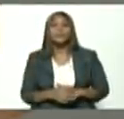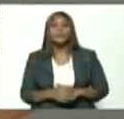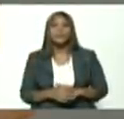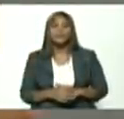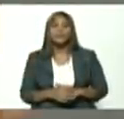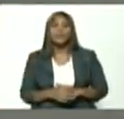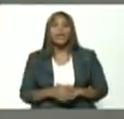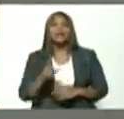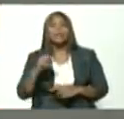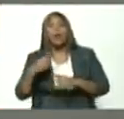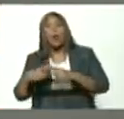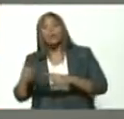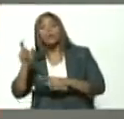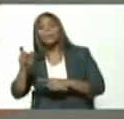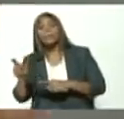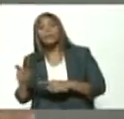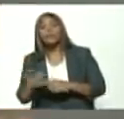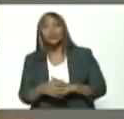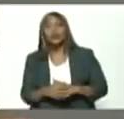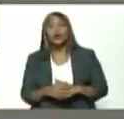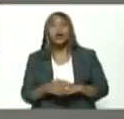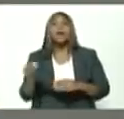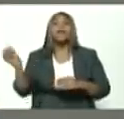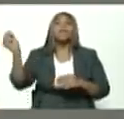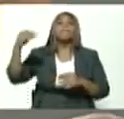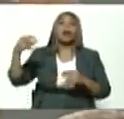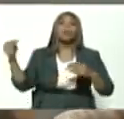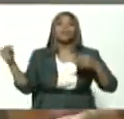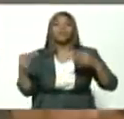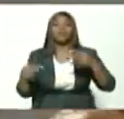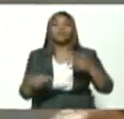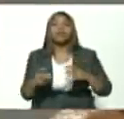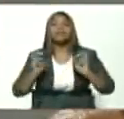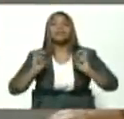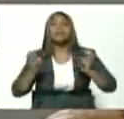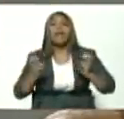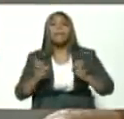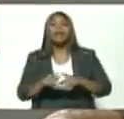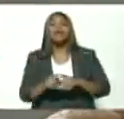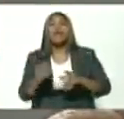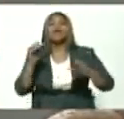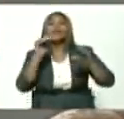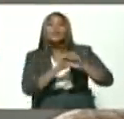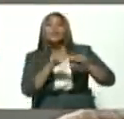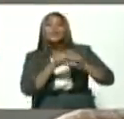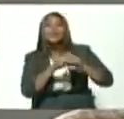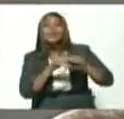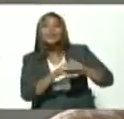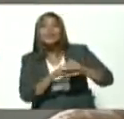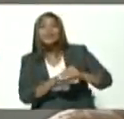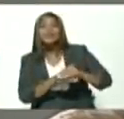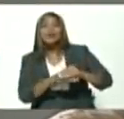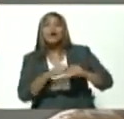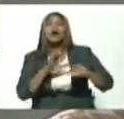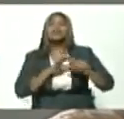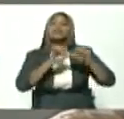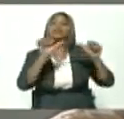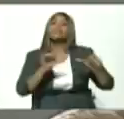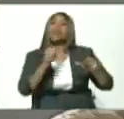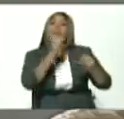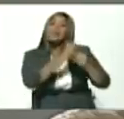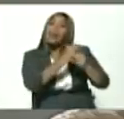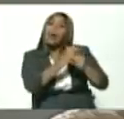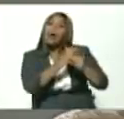hay algunos compañeros y yo creo que es correcto que agregan a ese tema las cajas de ahorro los sistemas de ahorro que tienen los trabajadores porque tienen más o menos